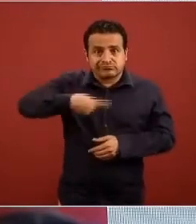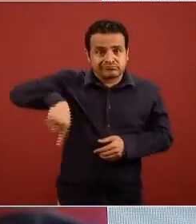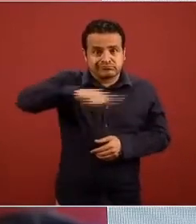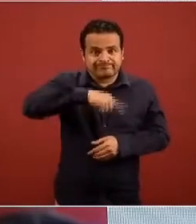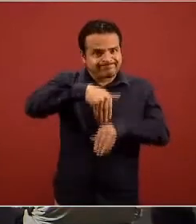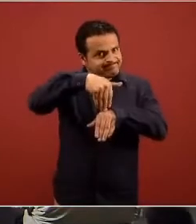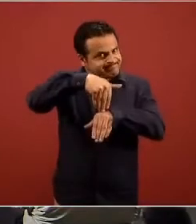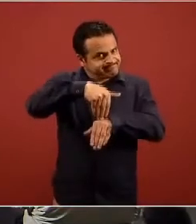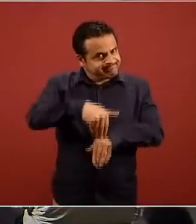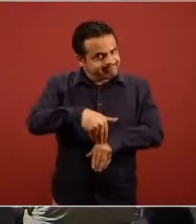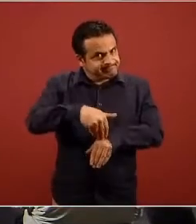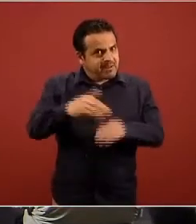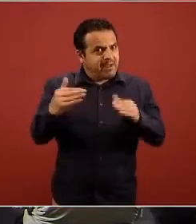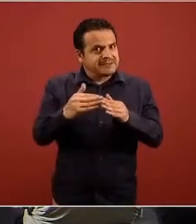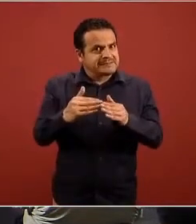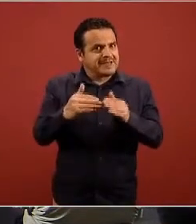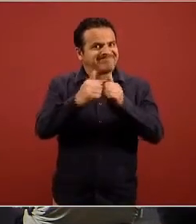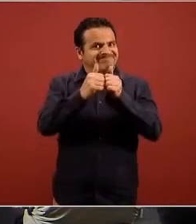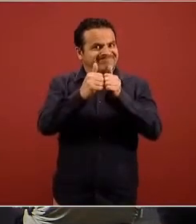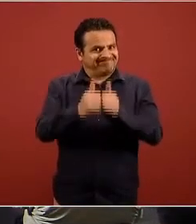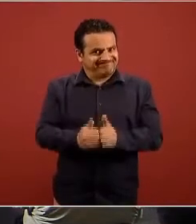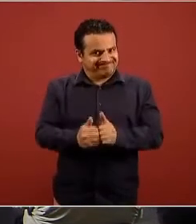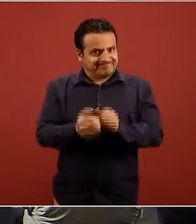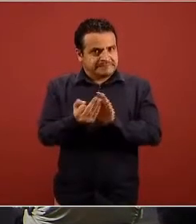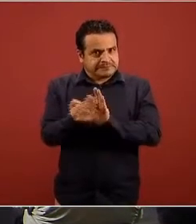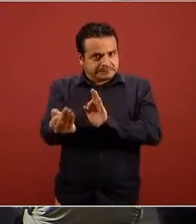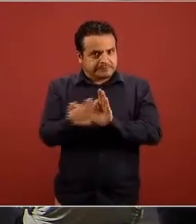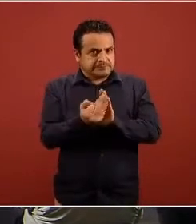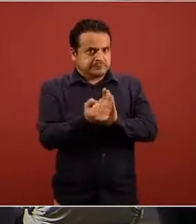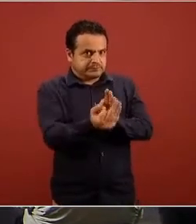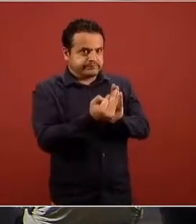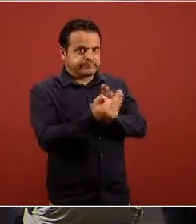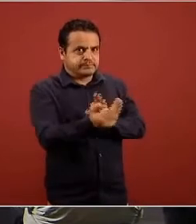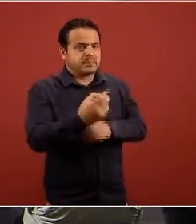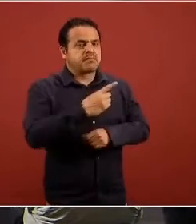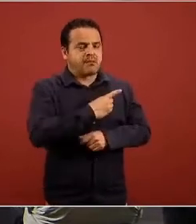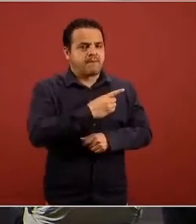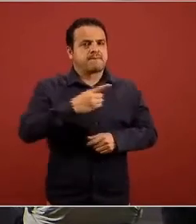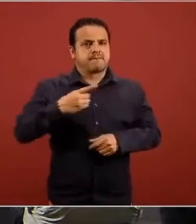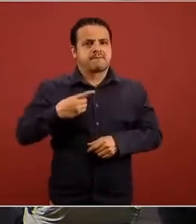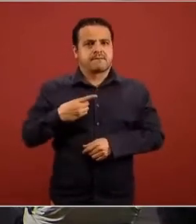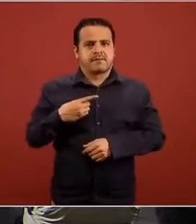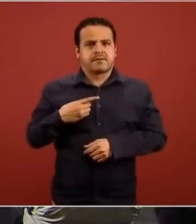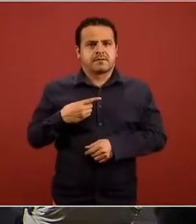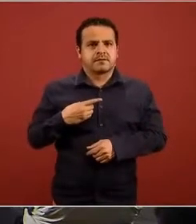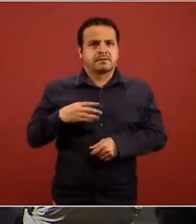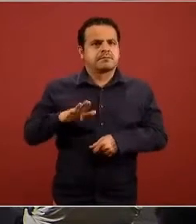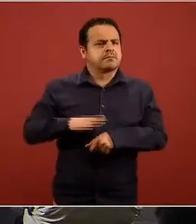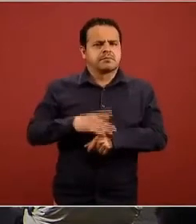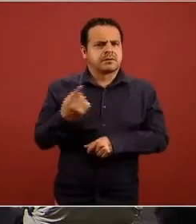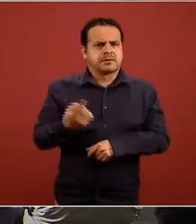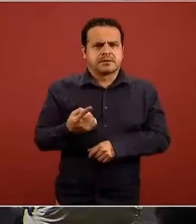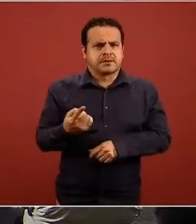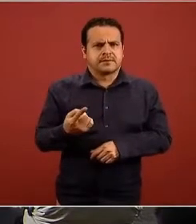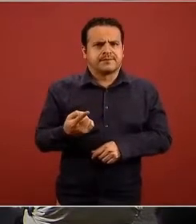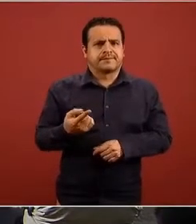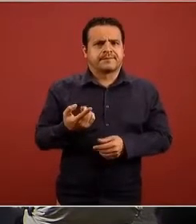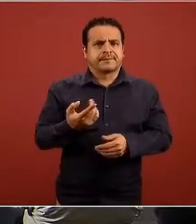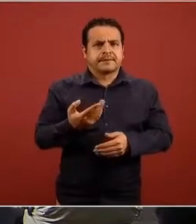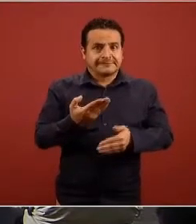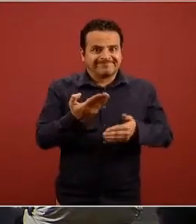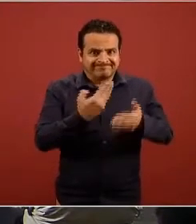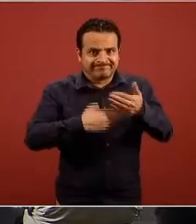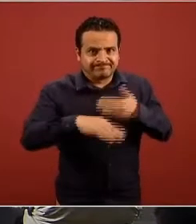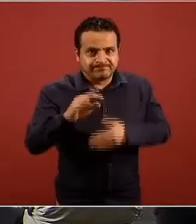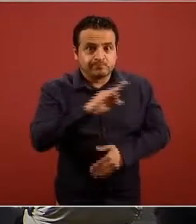lo hemos expresado como que lograremos éxito si y sólo si usted se queda en casa y nos